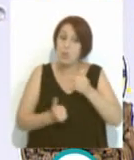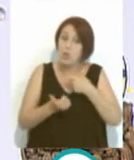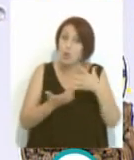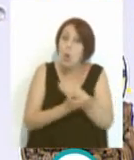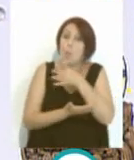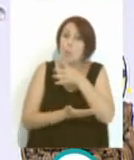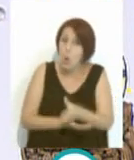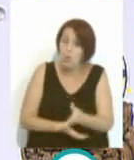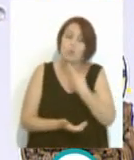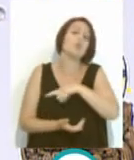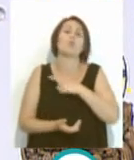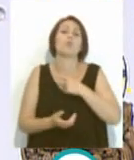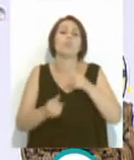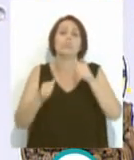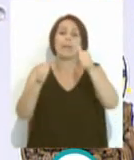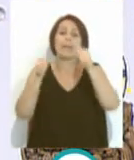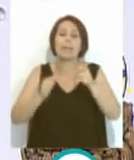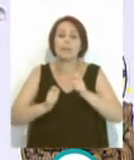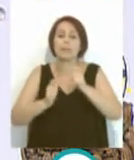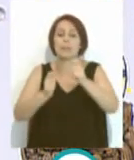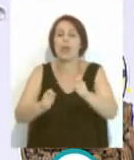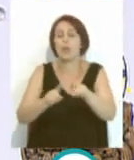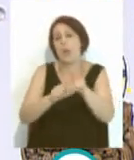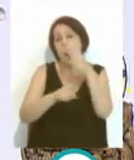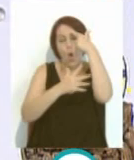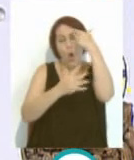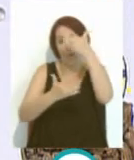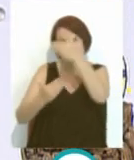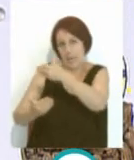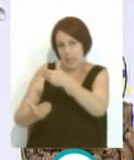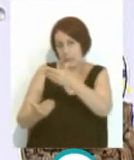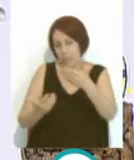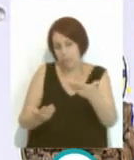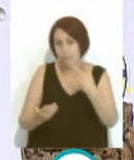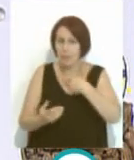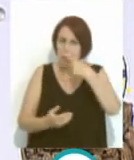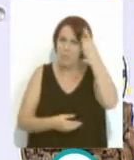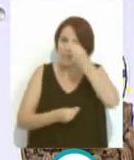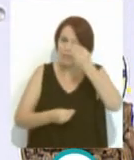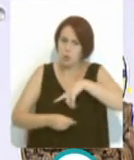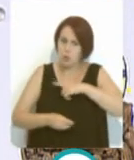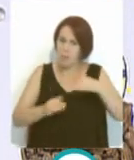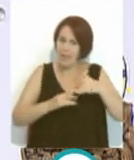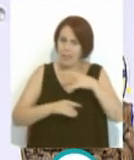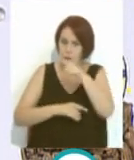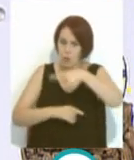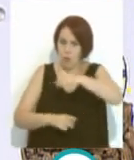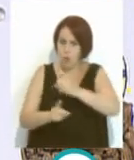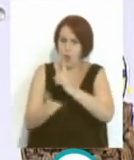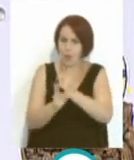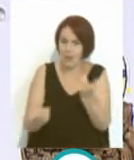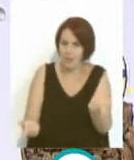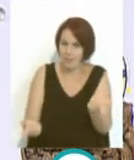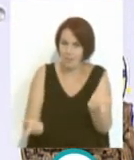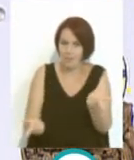cuando nosotros le entregamos el cartel a él como que iba a ser el homenajeado, él se creía que nosotros íbamos a jugar un partido contra ellos. Entonces,